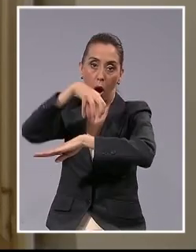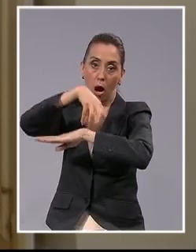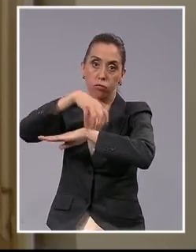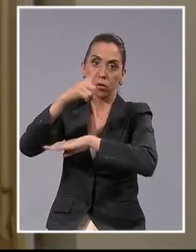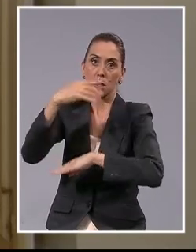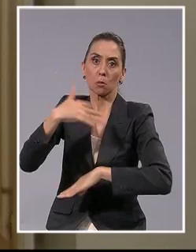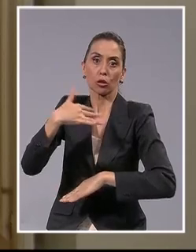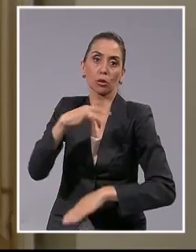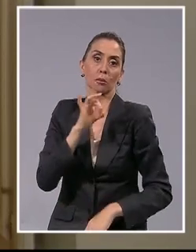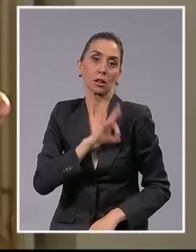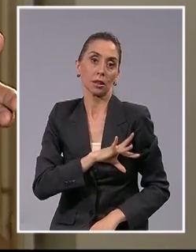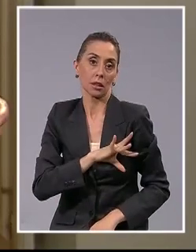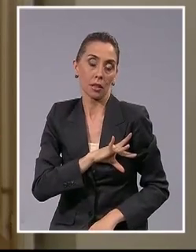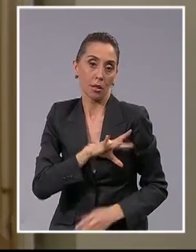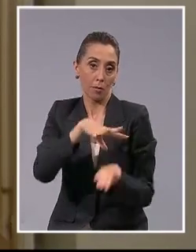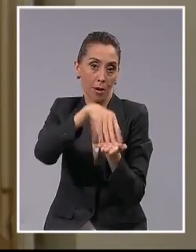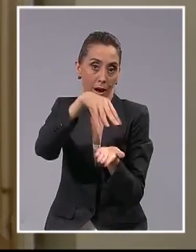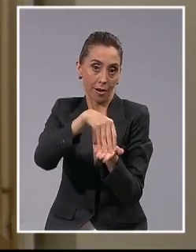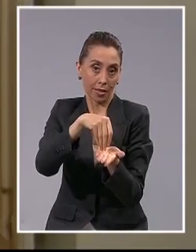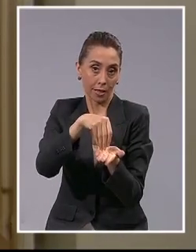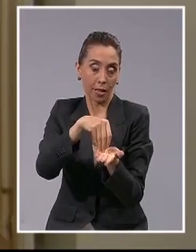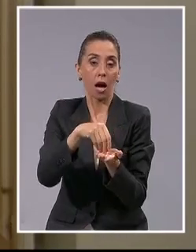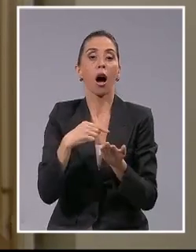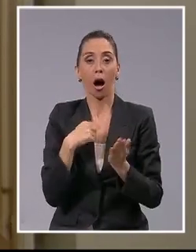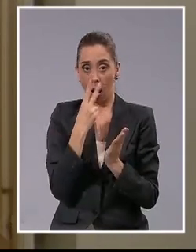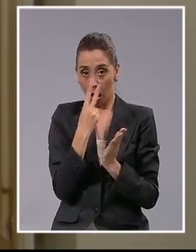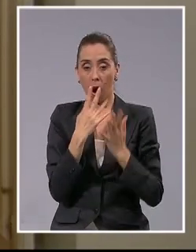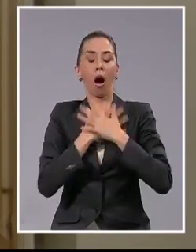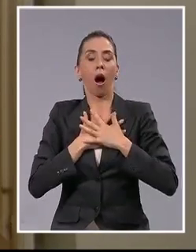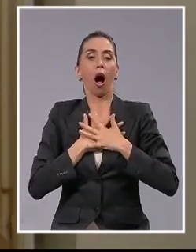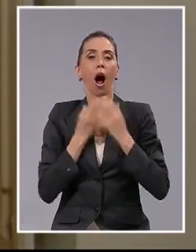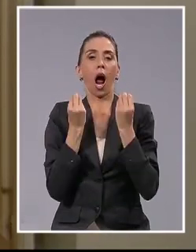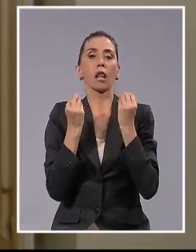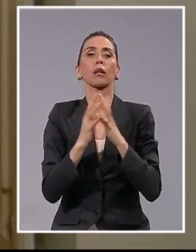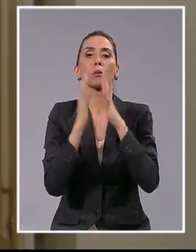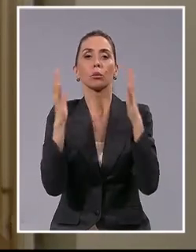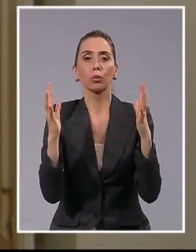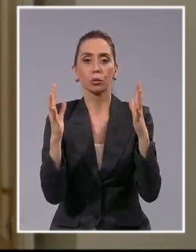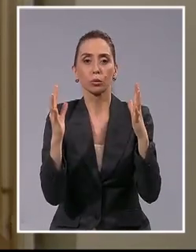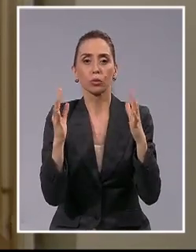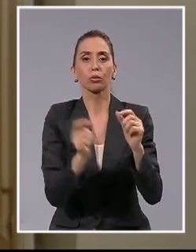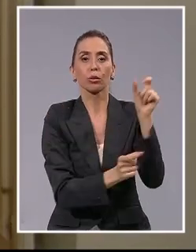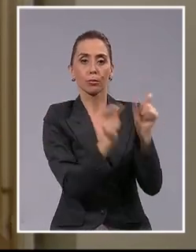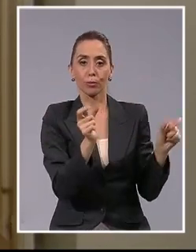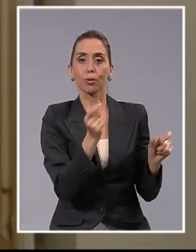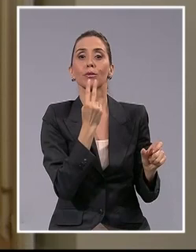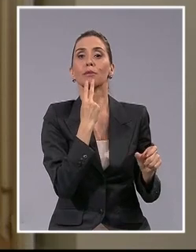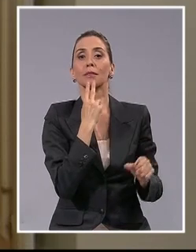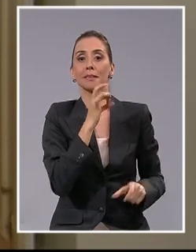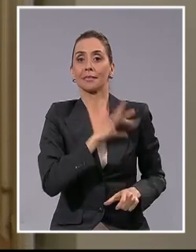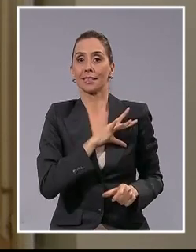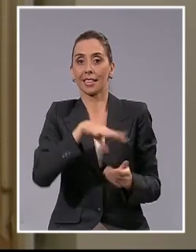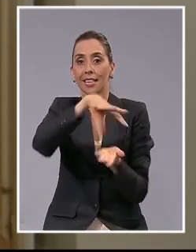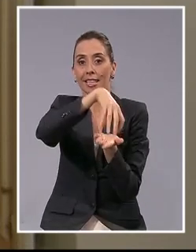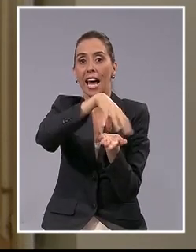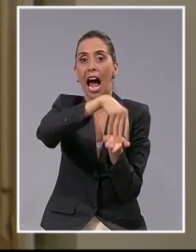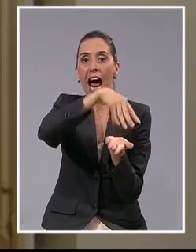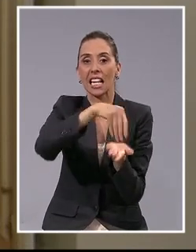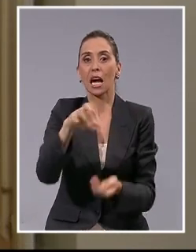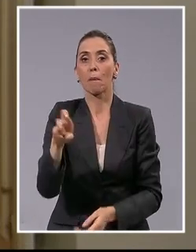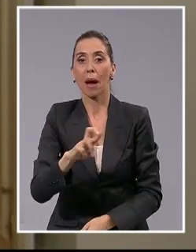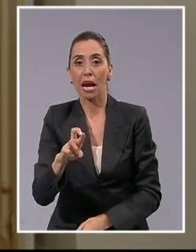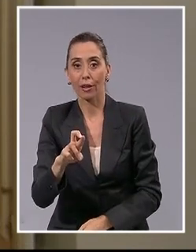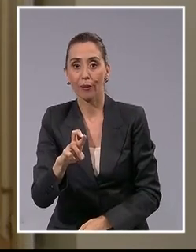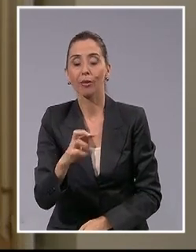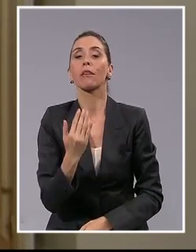nuestro país, lo que, sin duda, nos alegra enormemente por nuestros compatriotas de la región de Arica y Paranacota